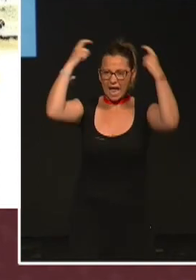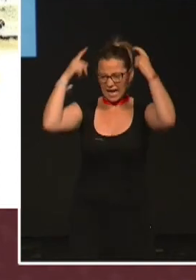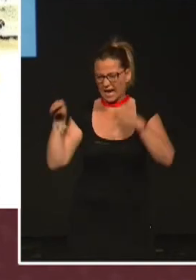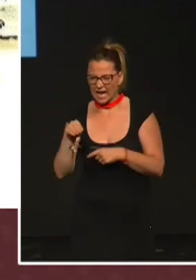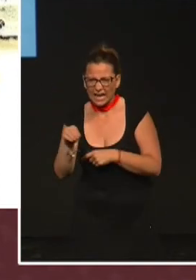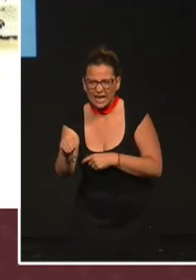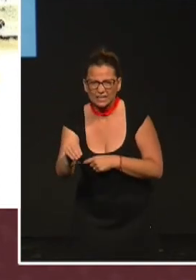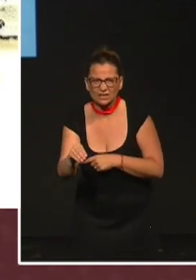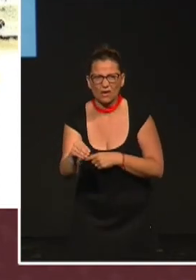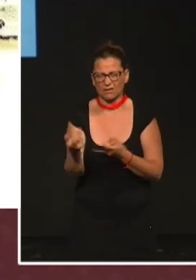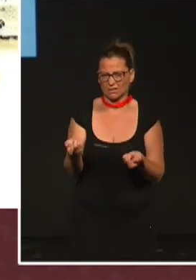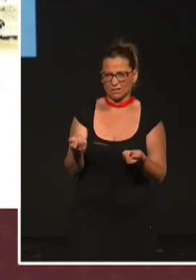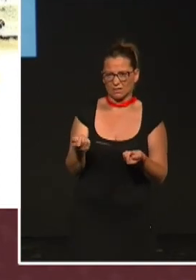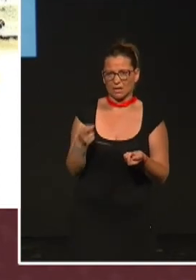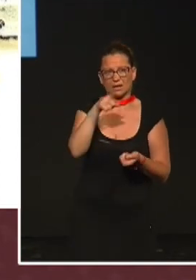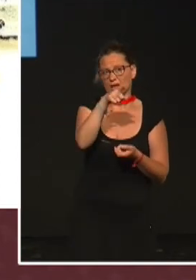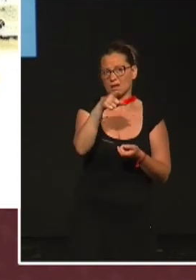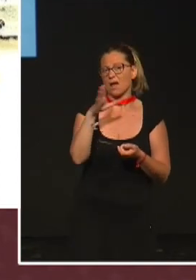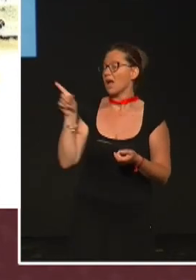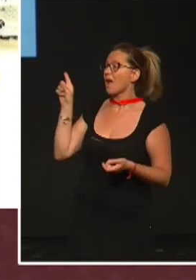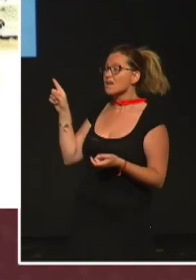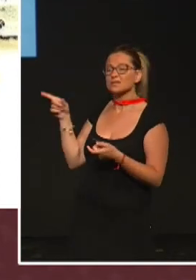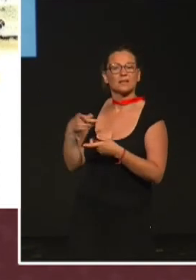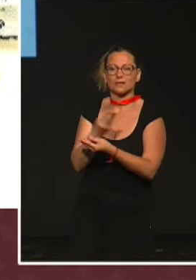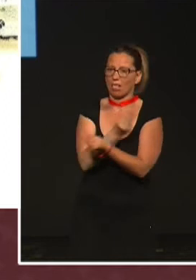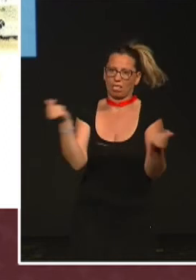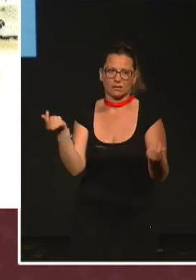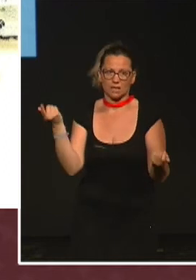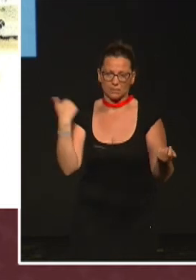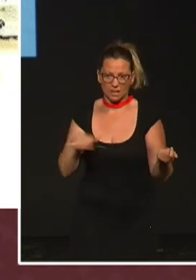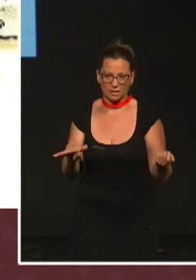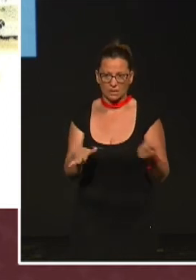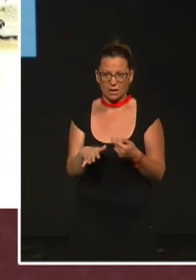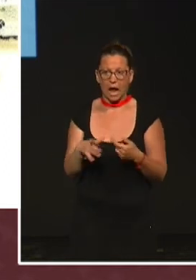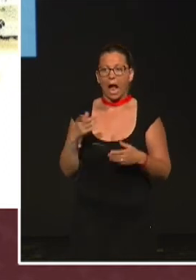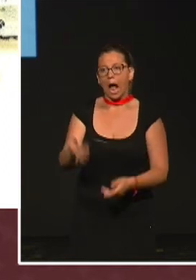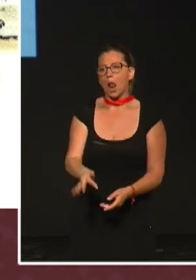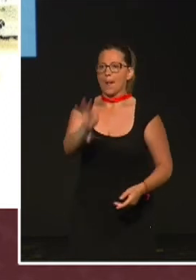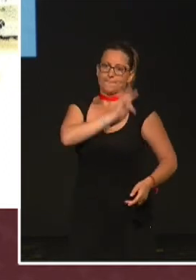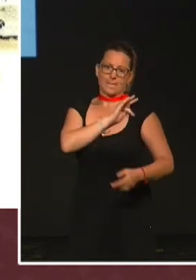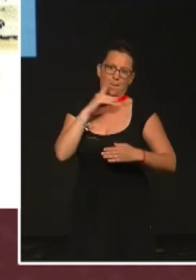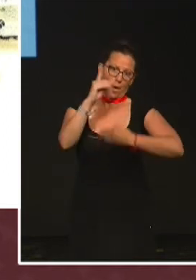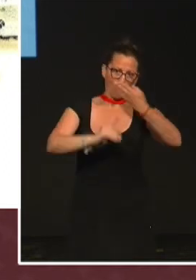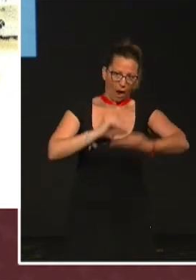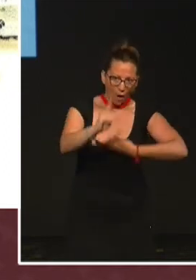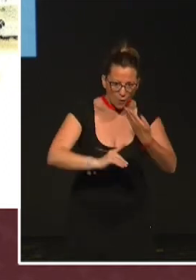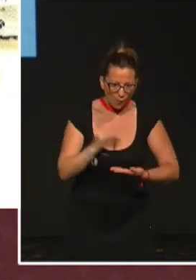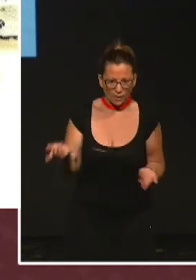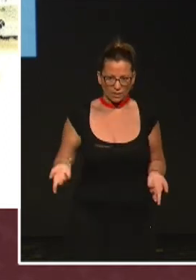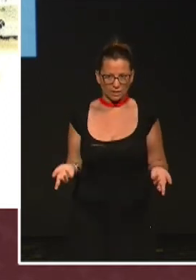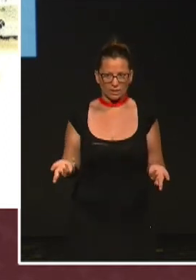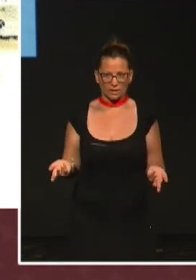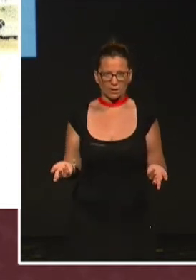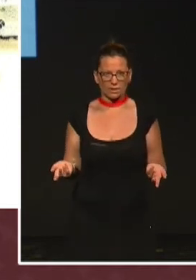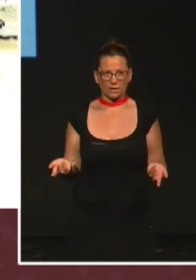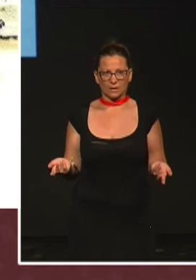de rata ya extinta, desgraciadamente. Y hablando de extinción, yo tengo que hacer referencia a los premios Darwin. Esos premios, es que hablamos de